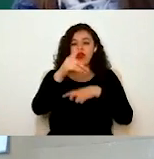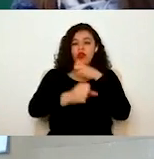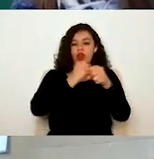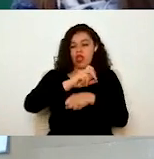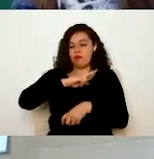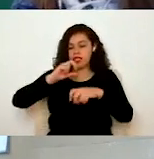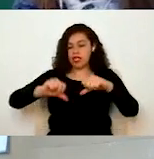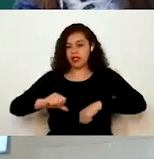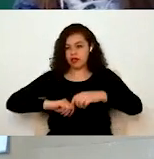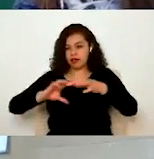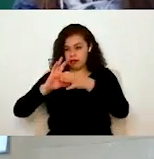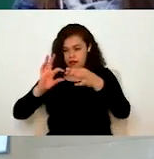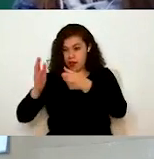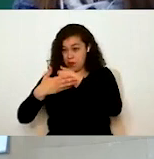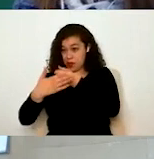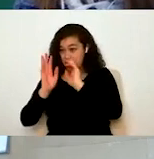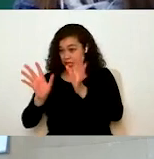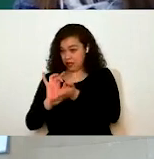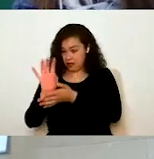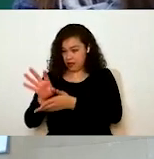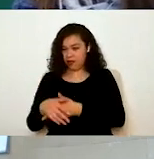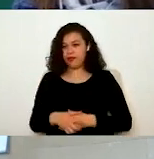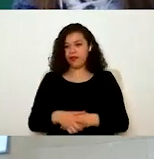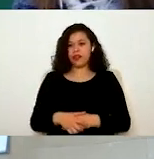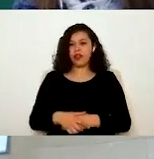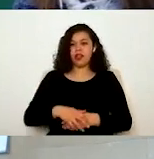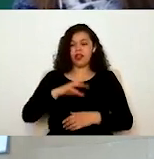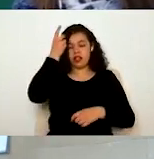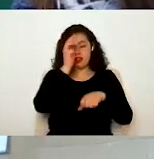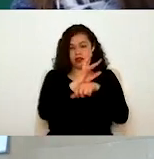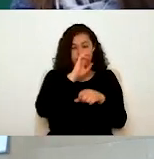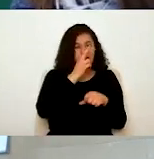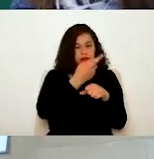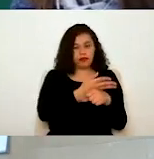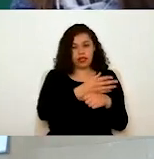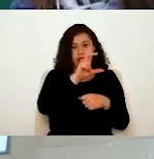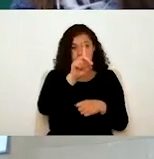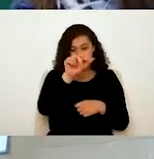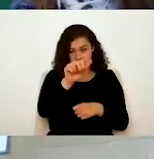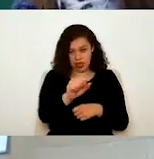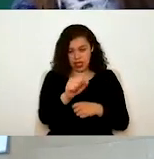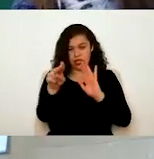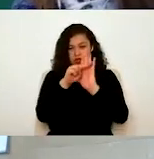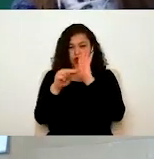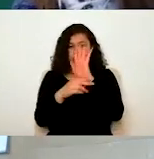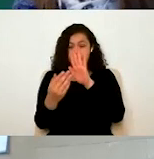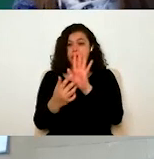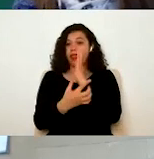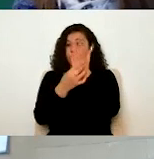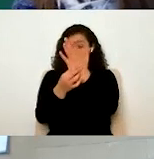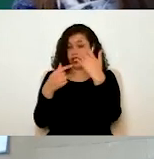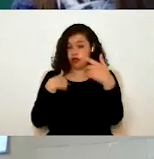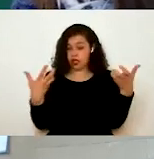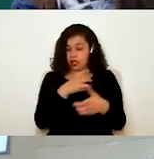próximamente. La dirección responsable, pues es la DAS. ¿En qué está sustentado la normatividad? ¿Qué preguntas puede